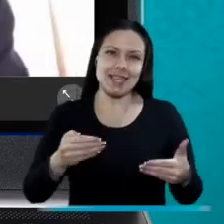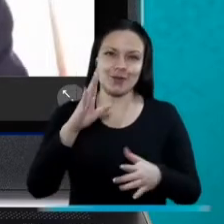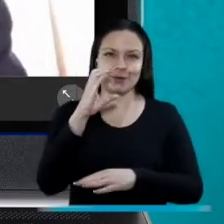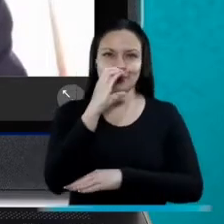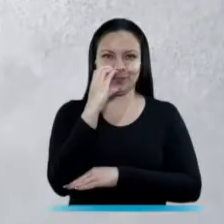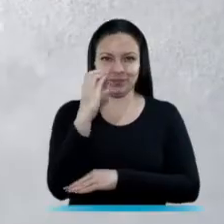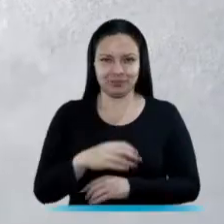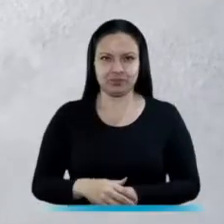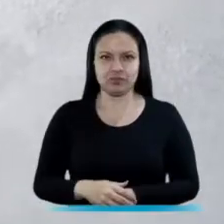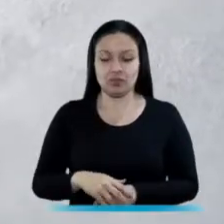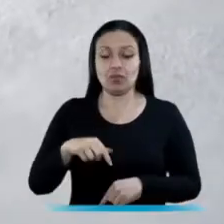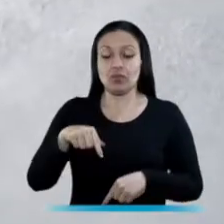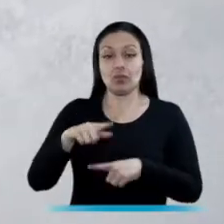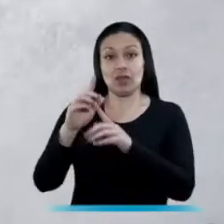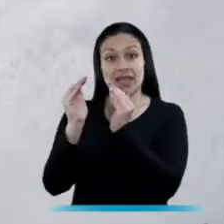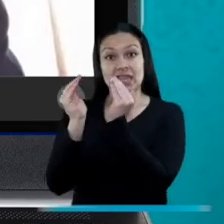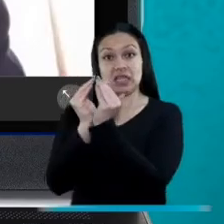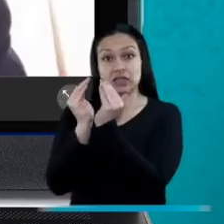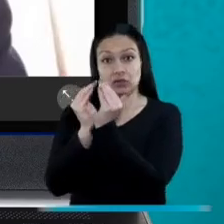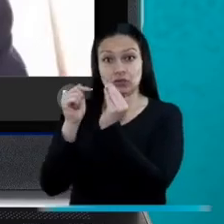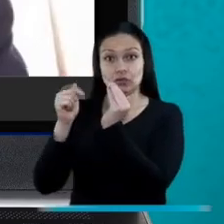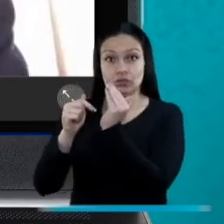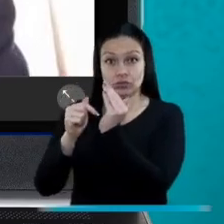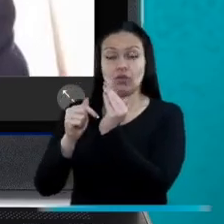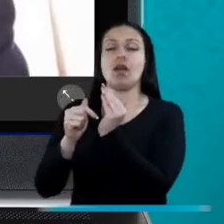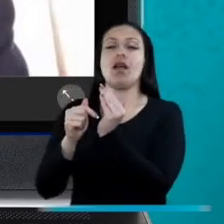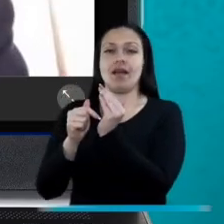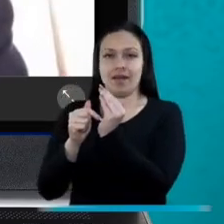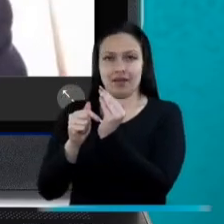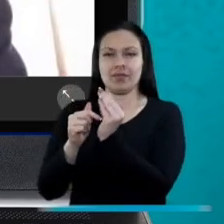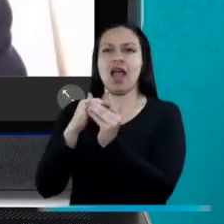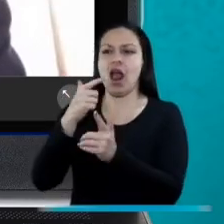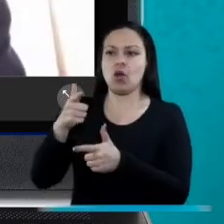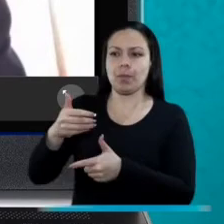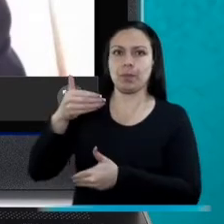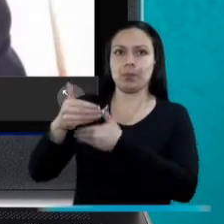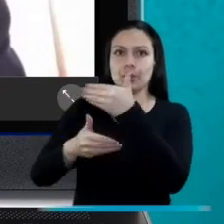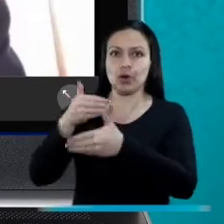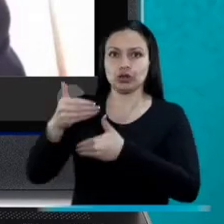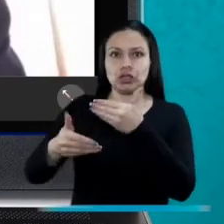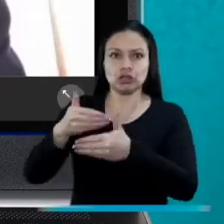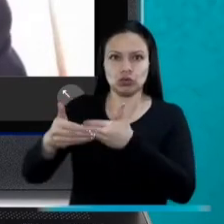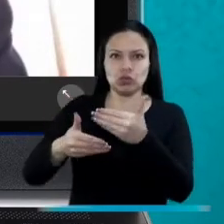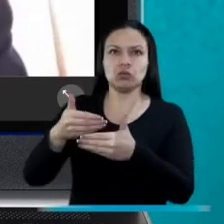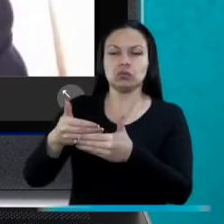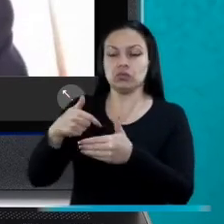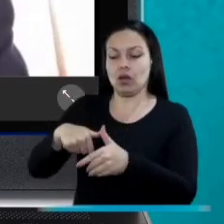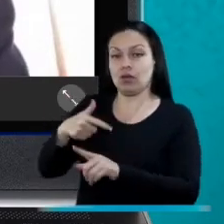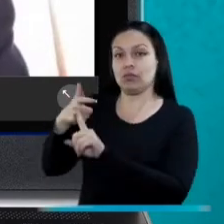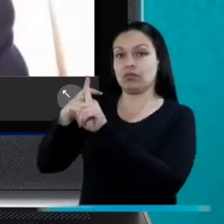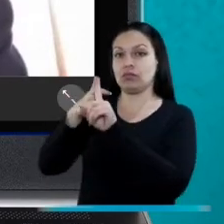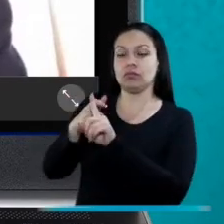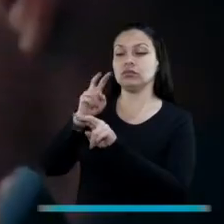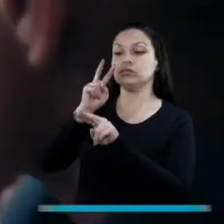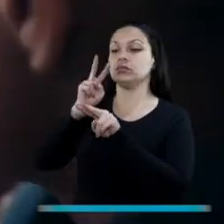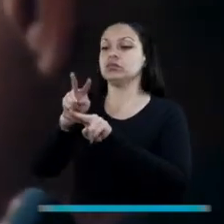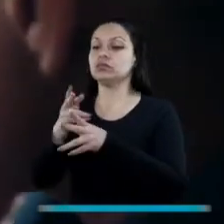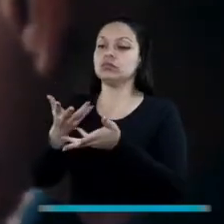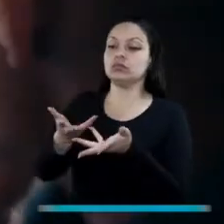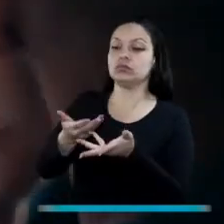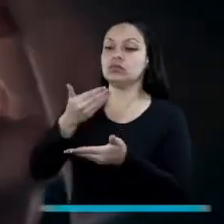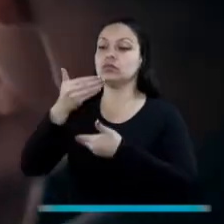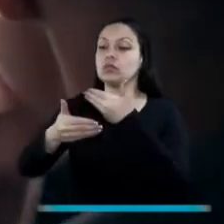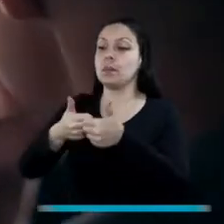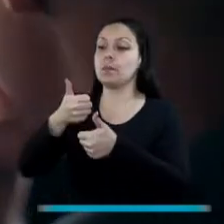y niñas en Colombia. Intervenimos ante el Instituto Colombiano de Bienestar Familiar cuando adelanta procesos administrativos de restablecimiento con